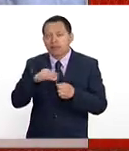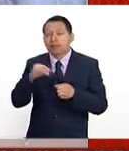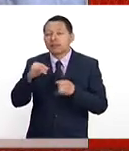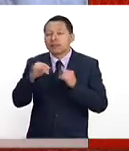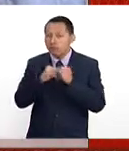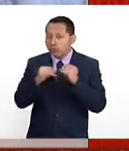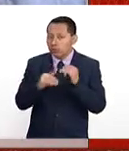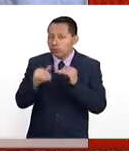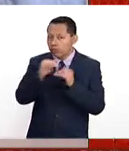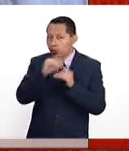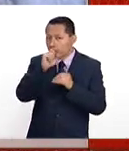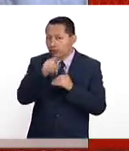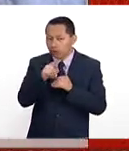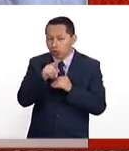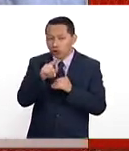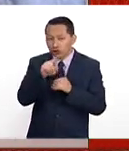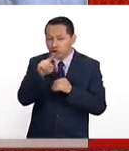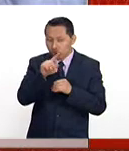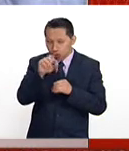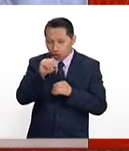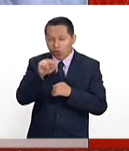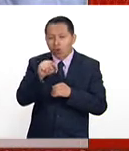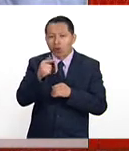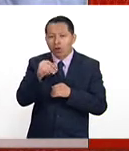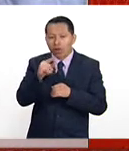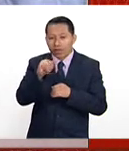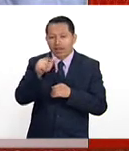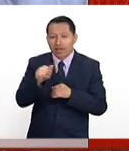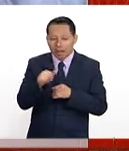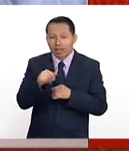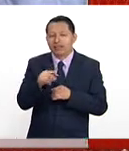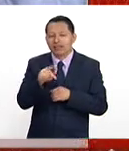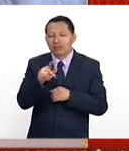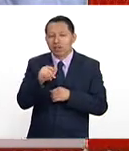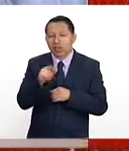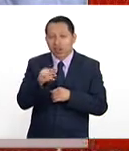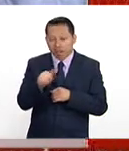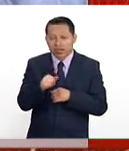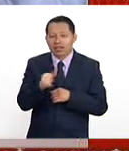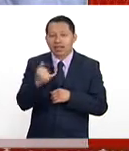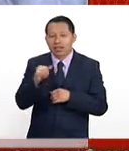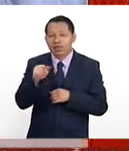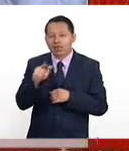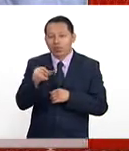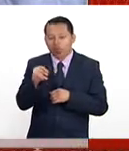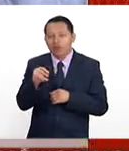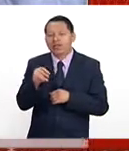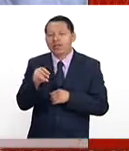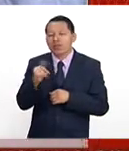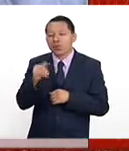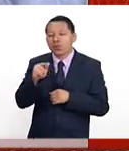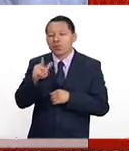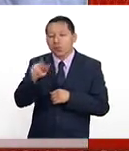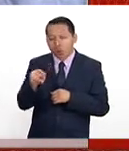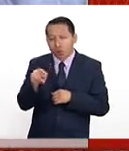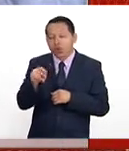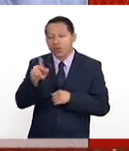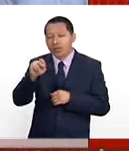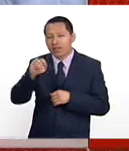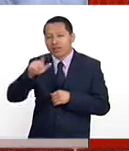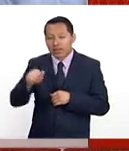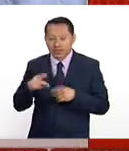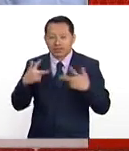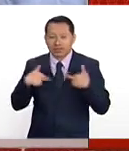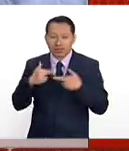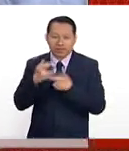de Songolica, y don Julio Díaz,